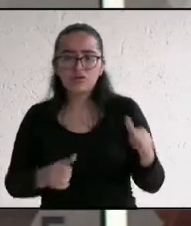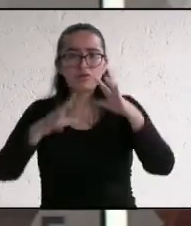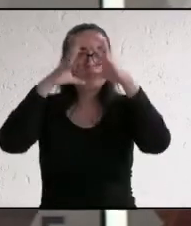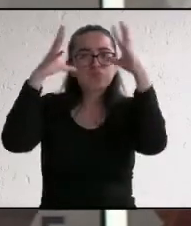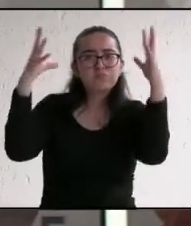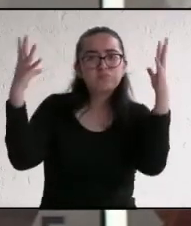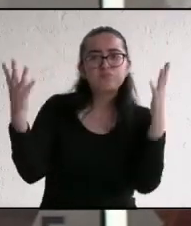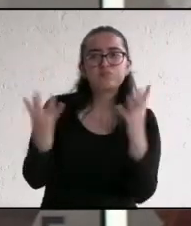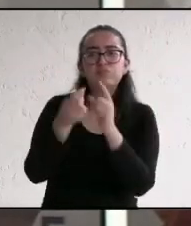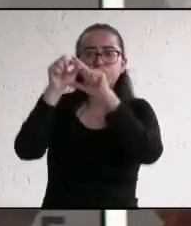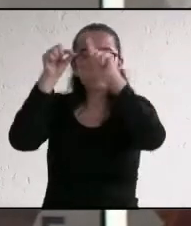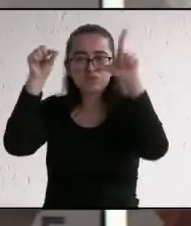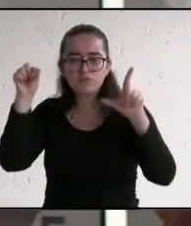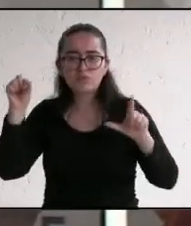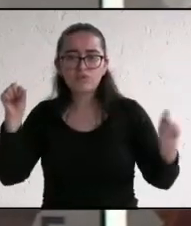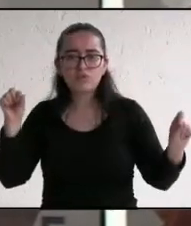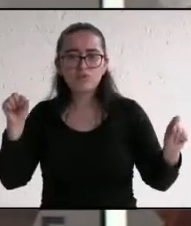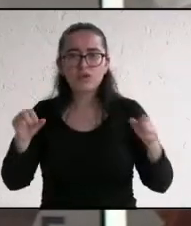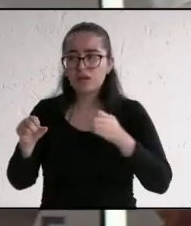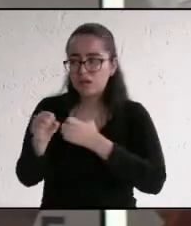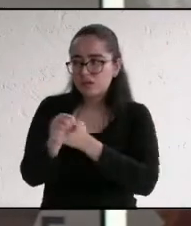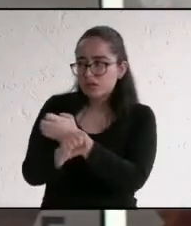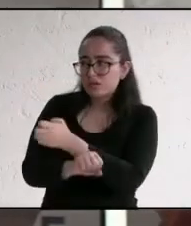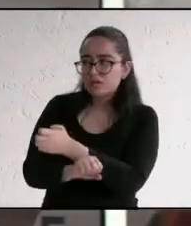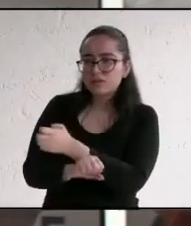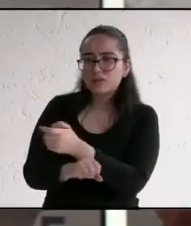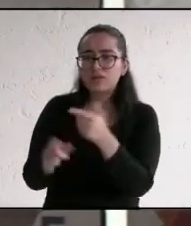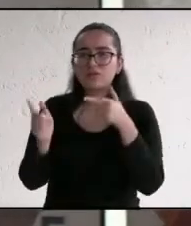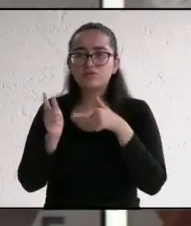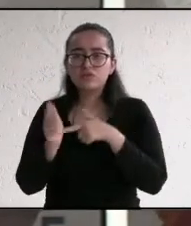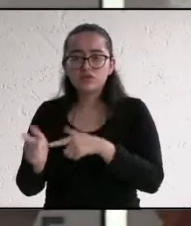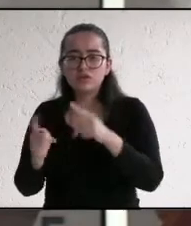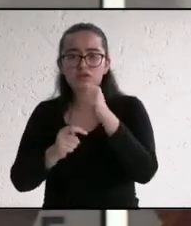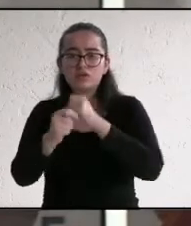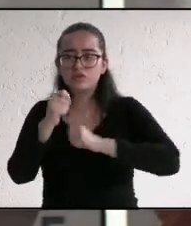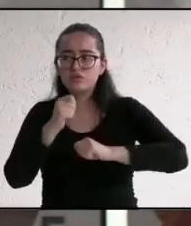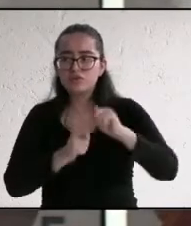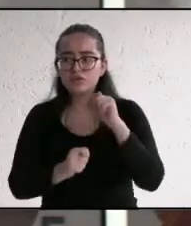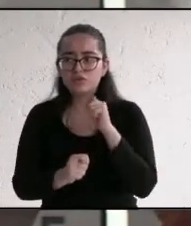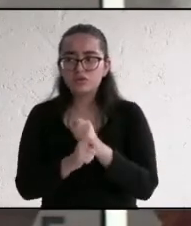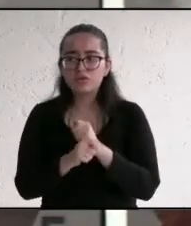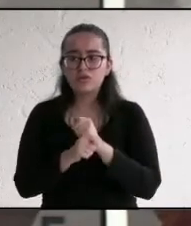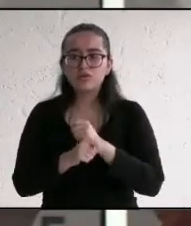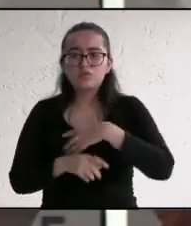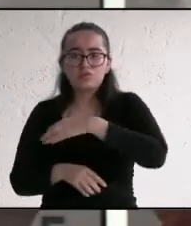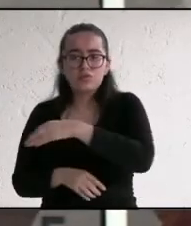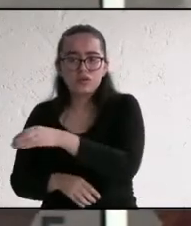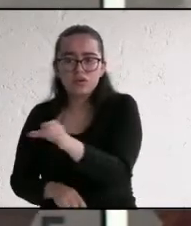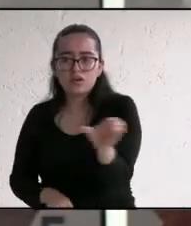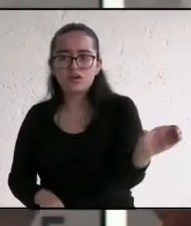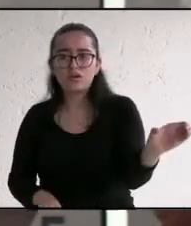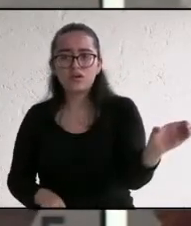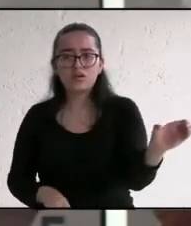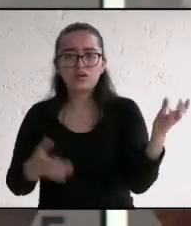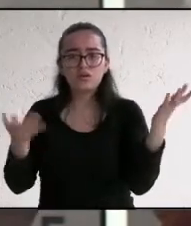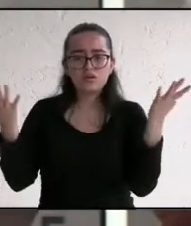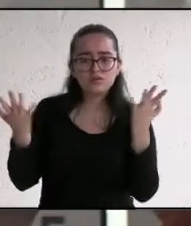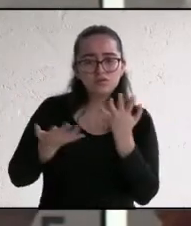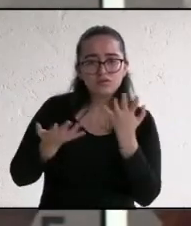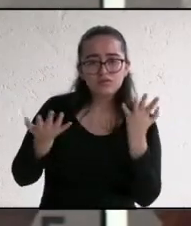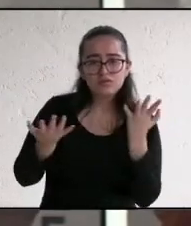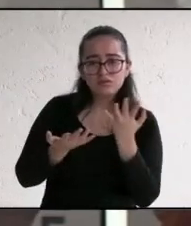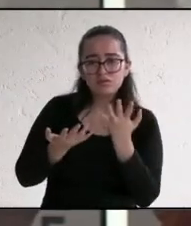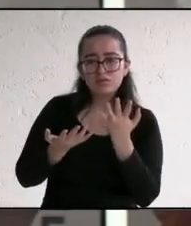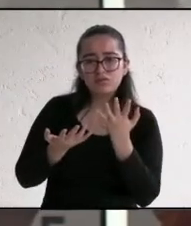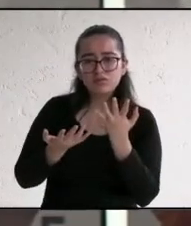Empezar por el Estado, invertirle al turismo, invertirle al campo. Hay que hacer